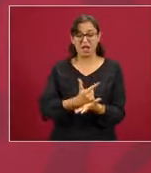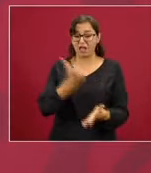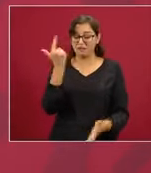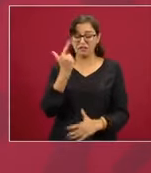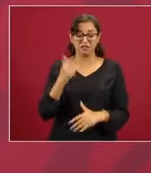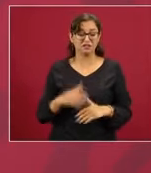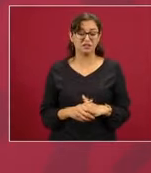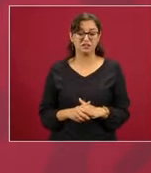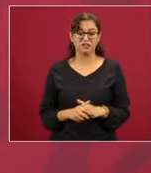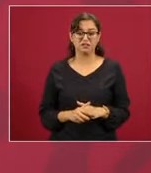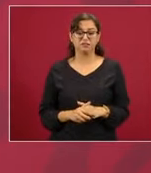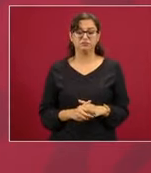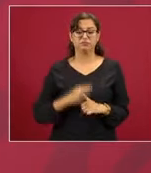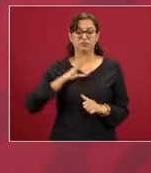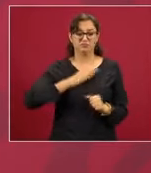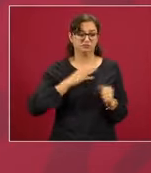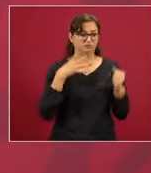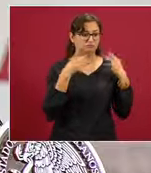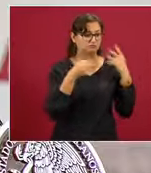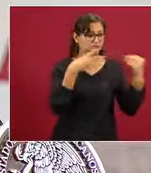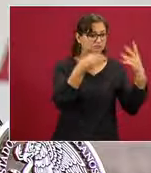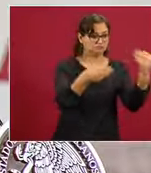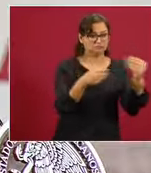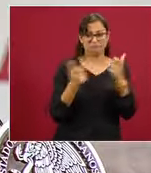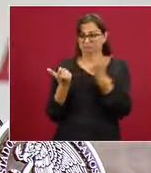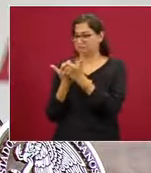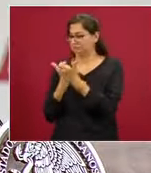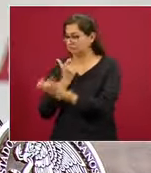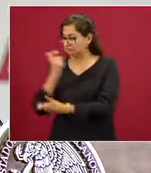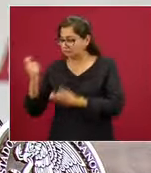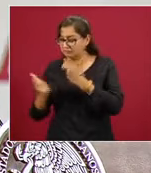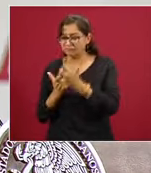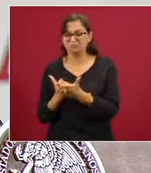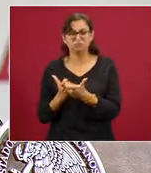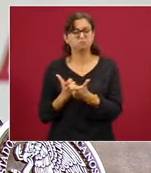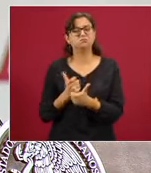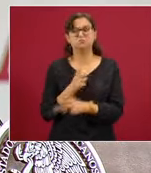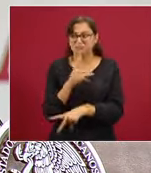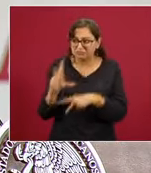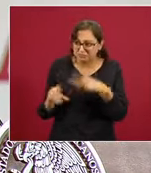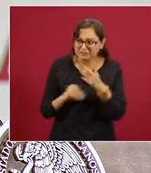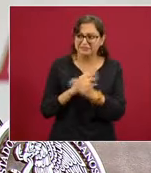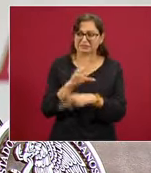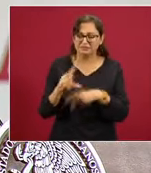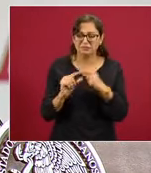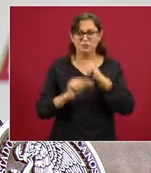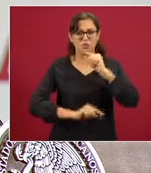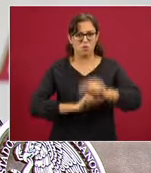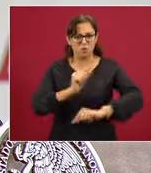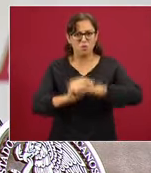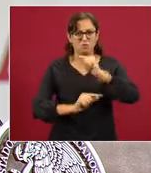la sanitaria, la económica, y ahí vamos, saliendo.